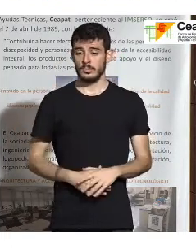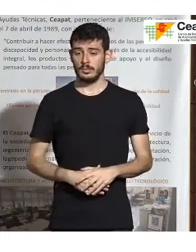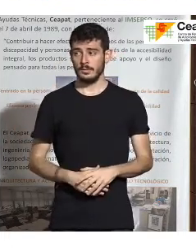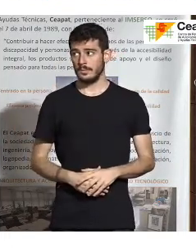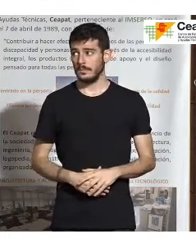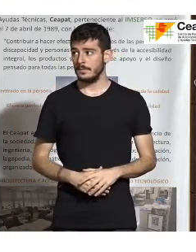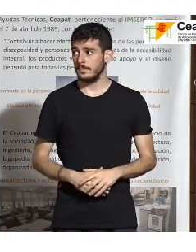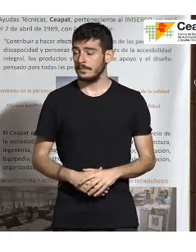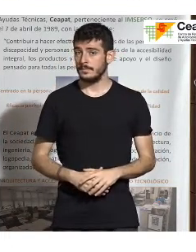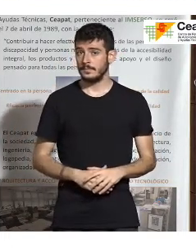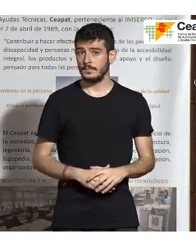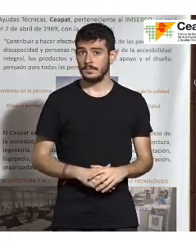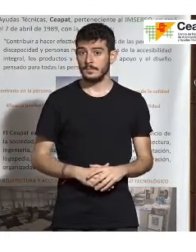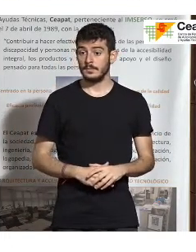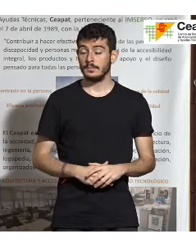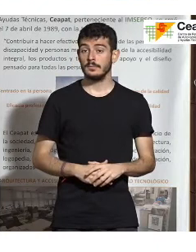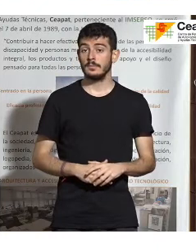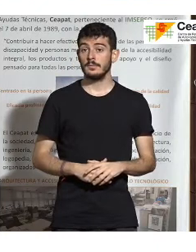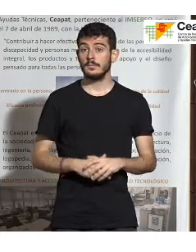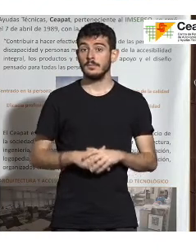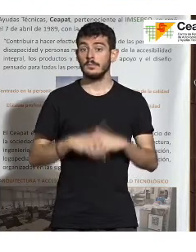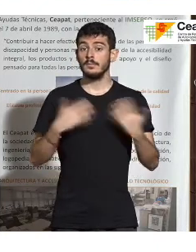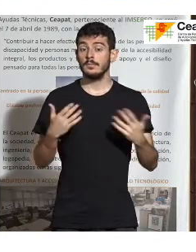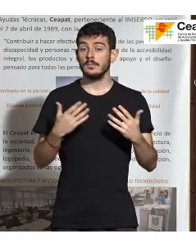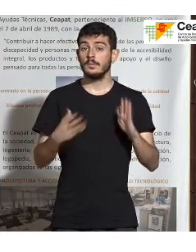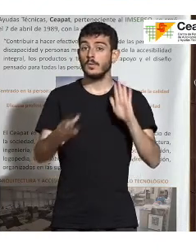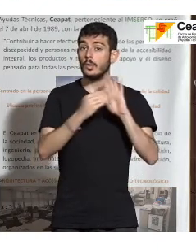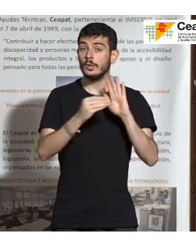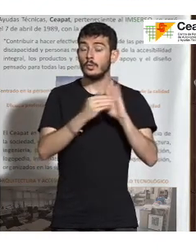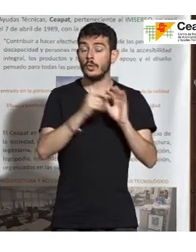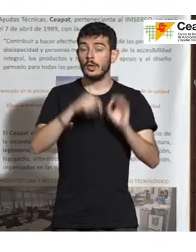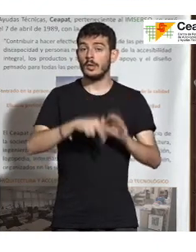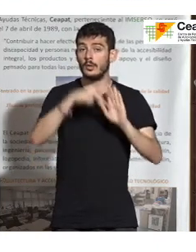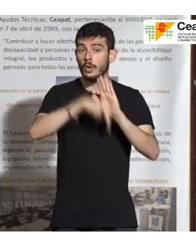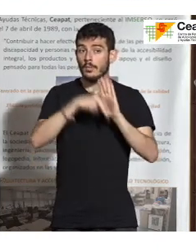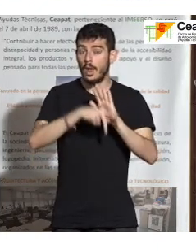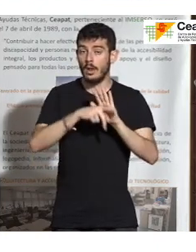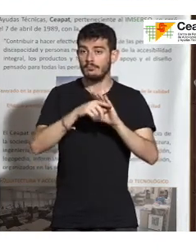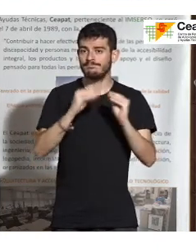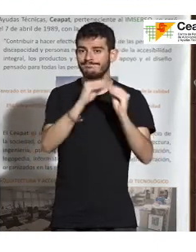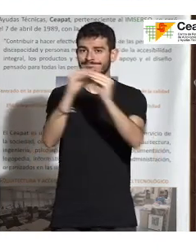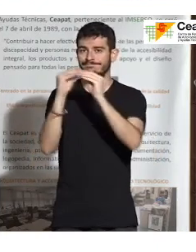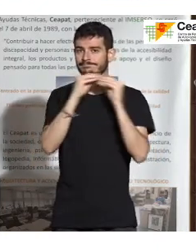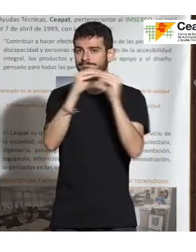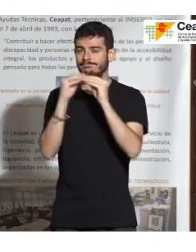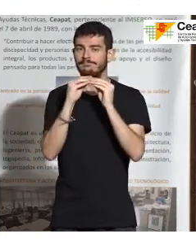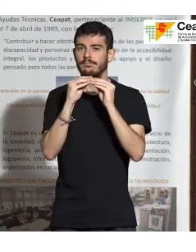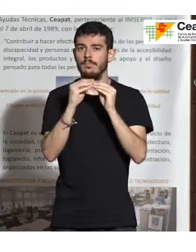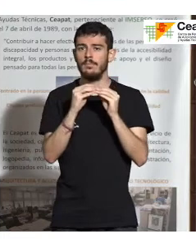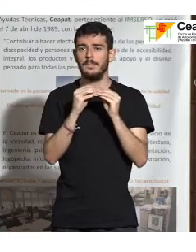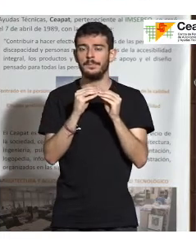hay un consenso, ahí en esa contribución a la norma, hay un consenso donde